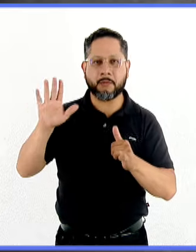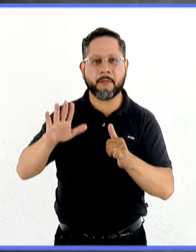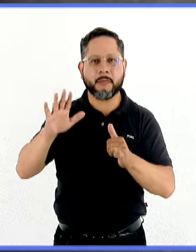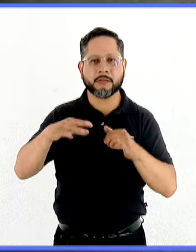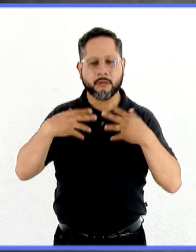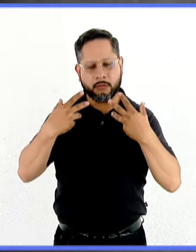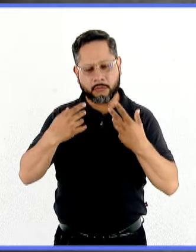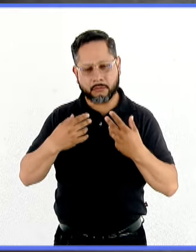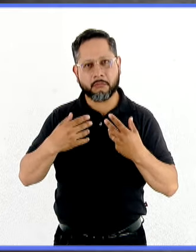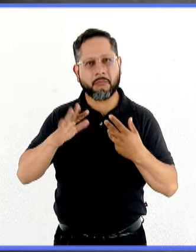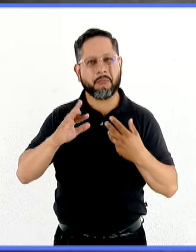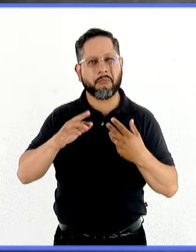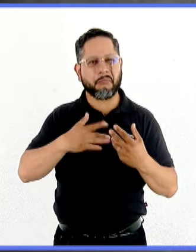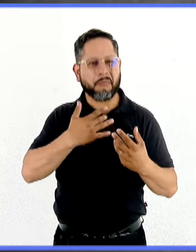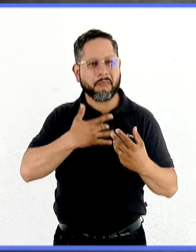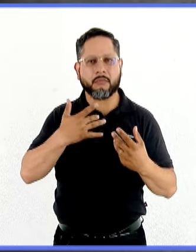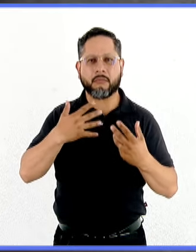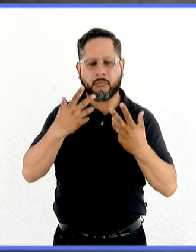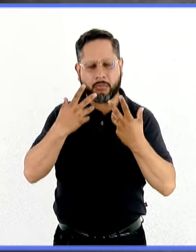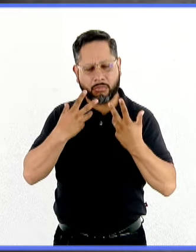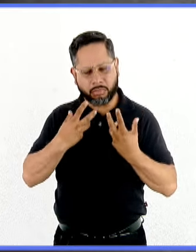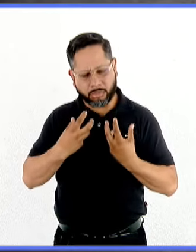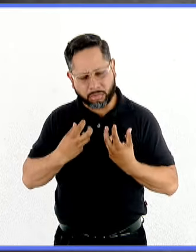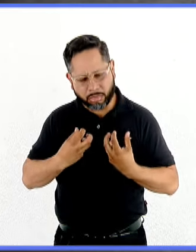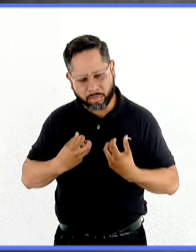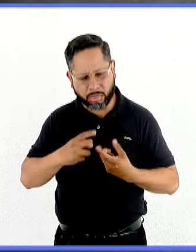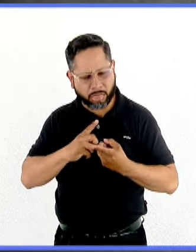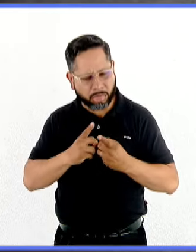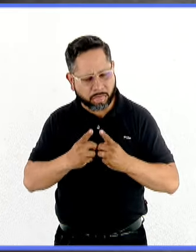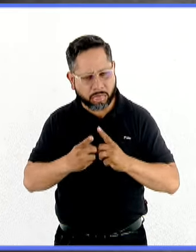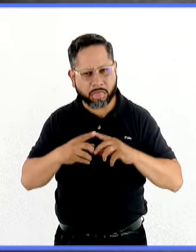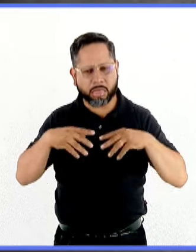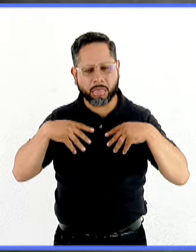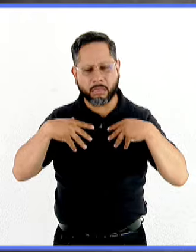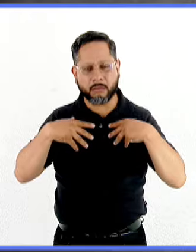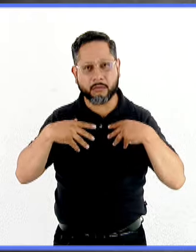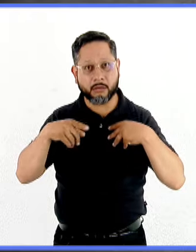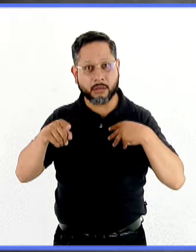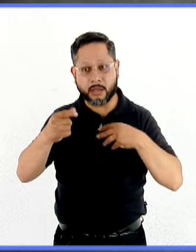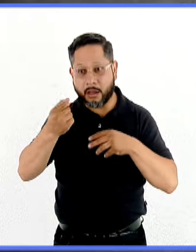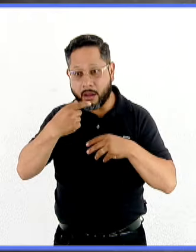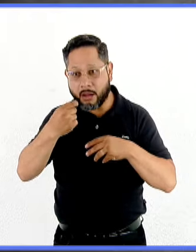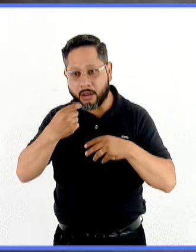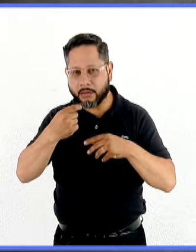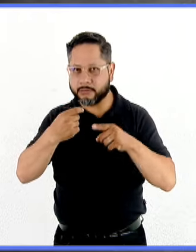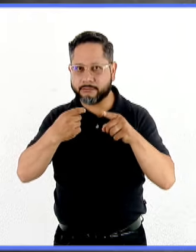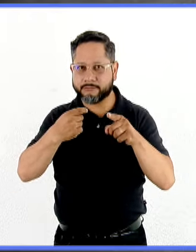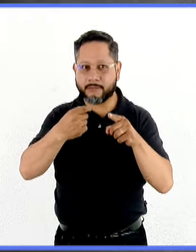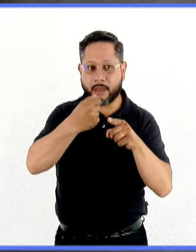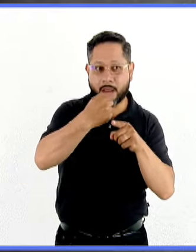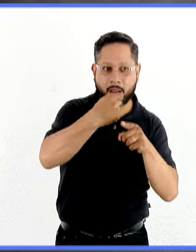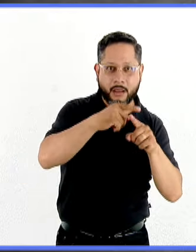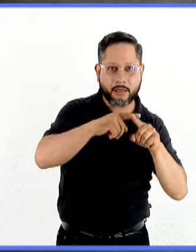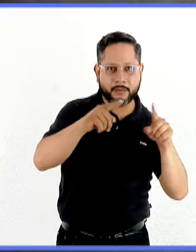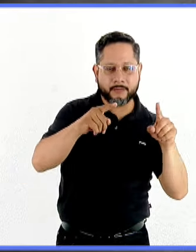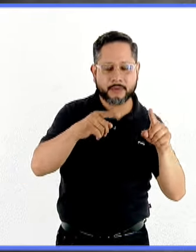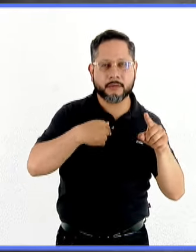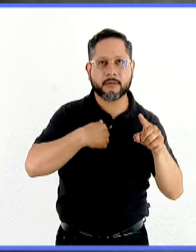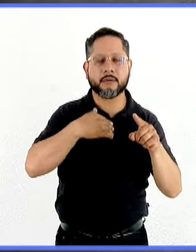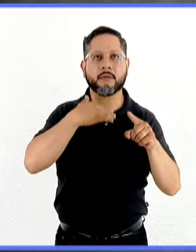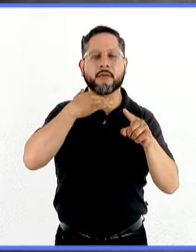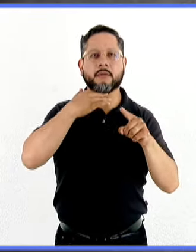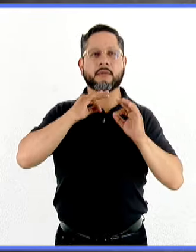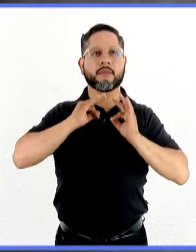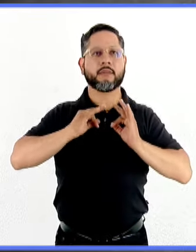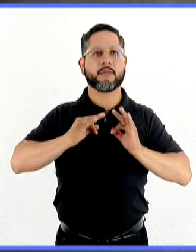alternativa a los antidepresivos, pero hay quienes necesitan, así como antidepresivos, tendrán ansiolíticos, ¿sí? O sea, es decir, una situación